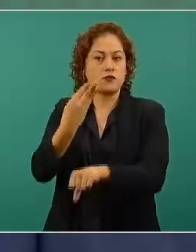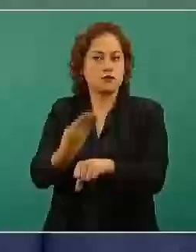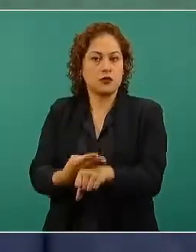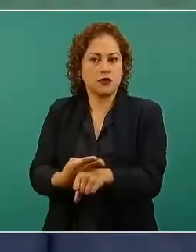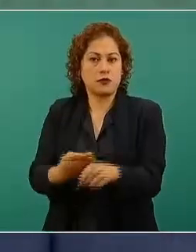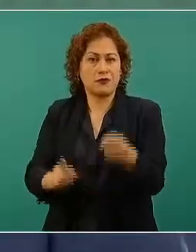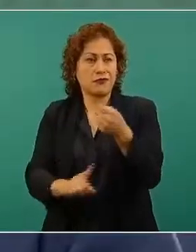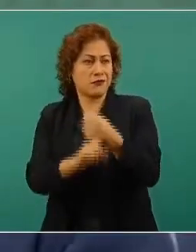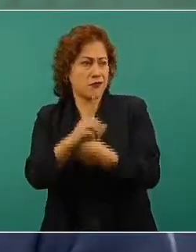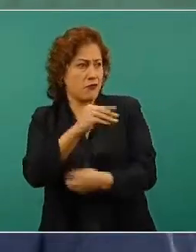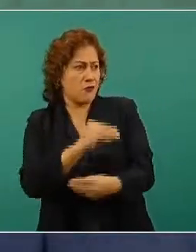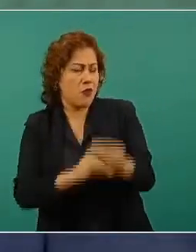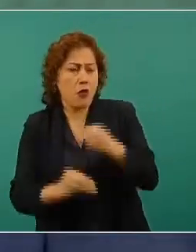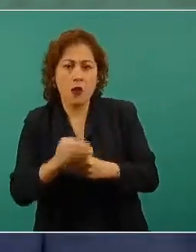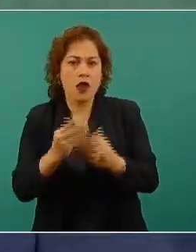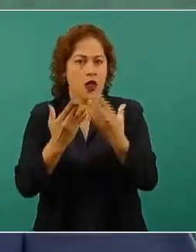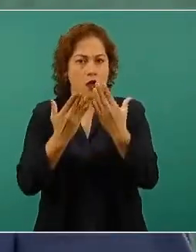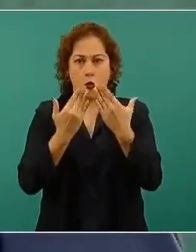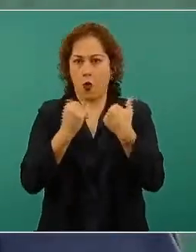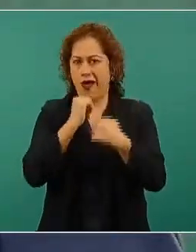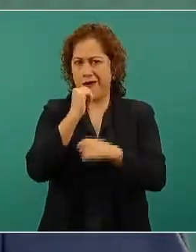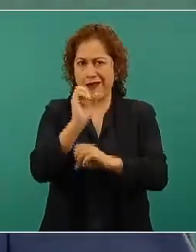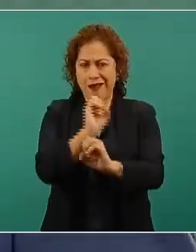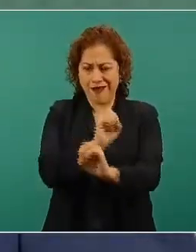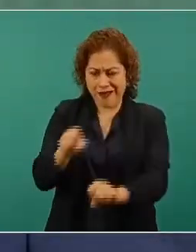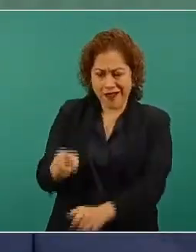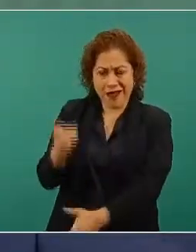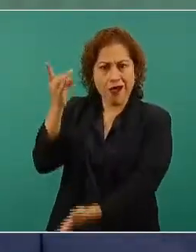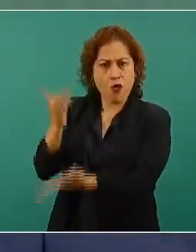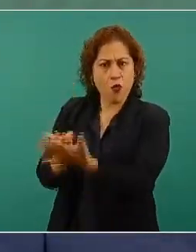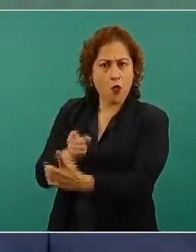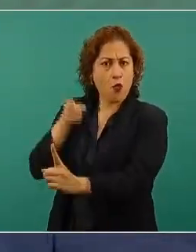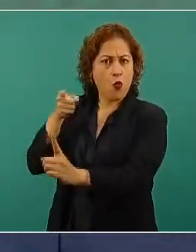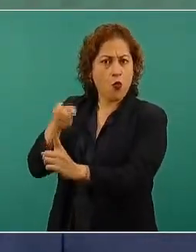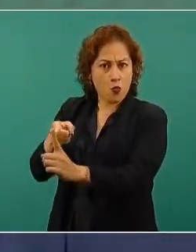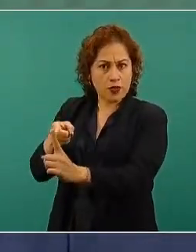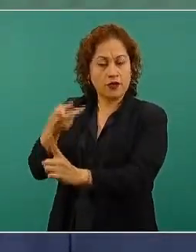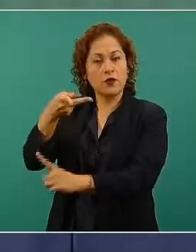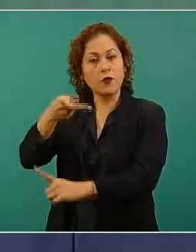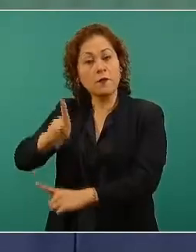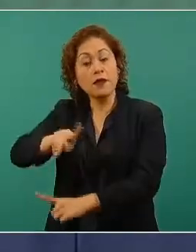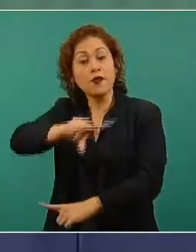Pero en el marco de la política neoliberal